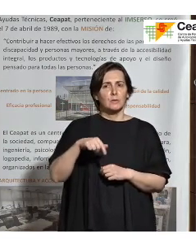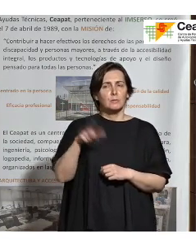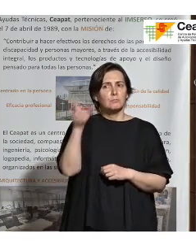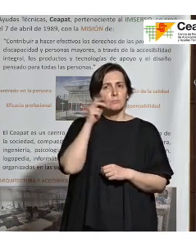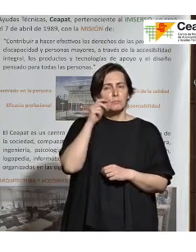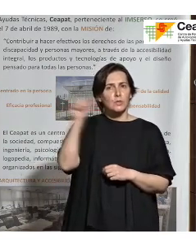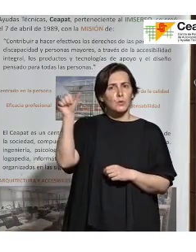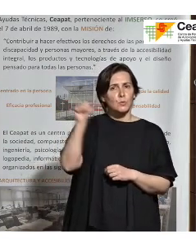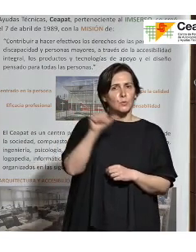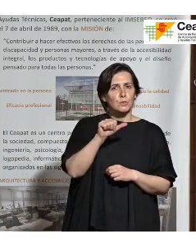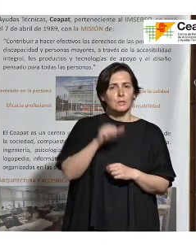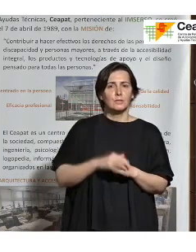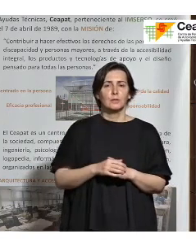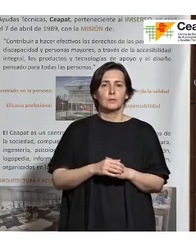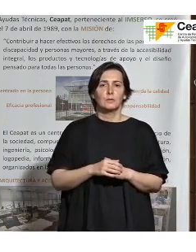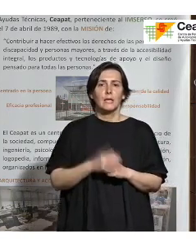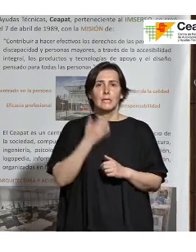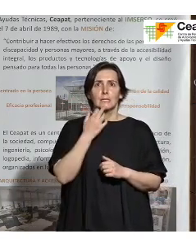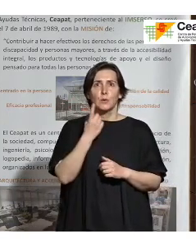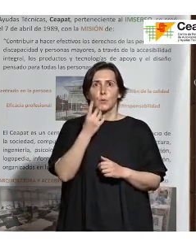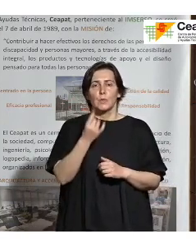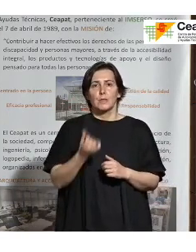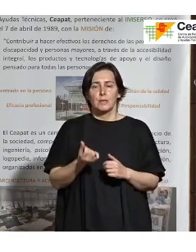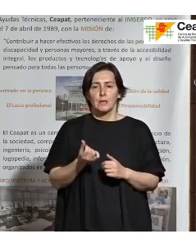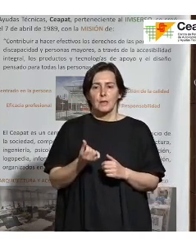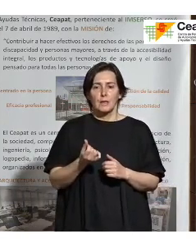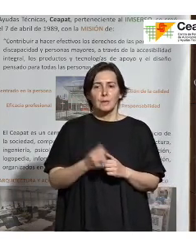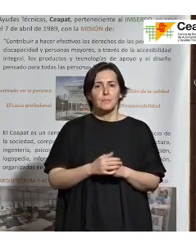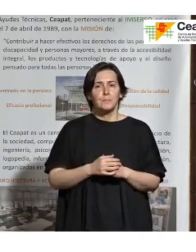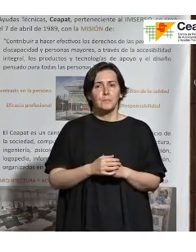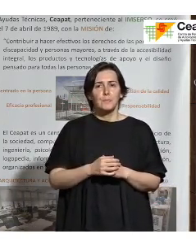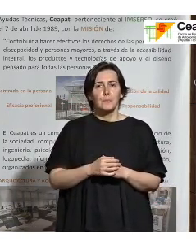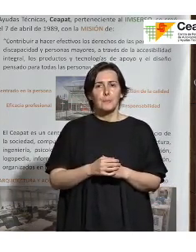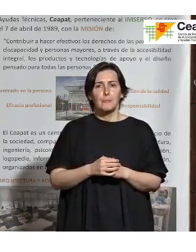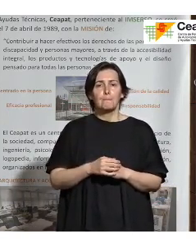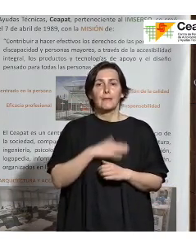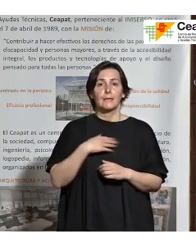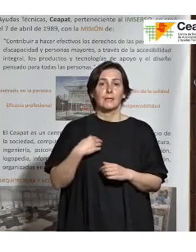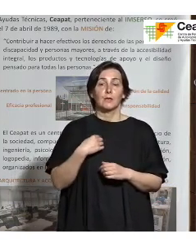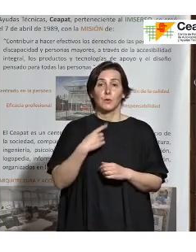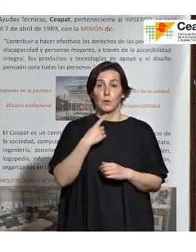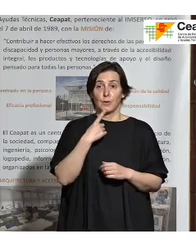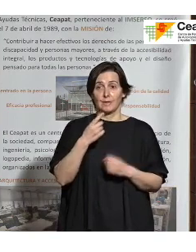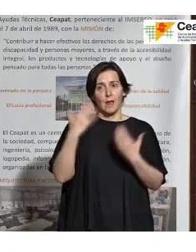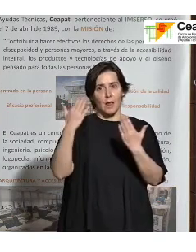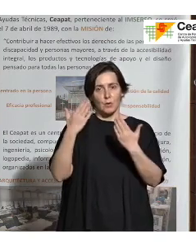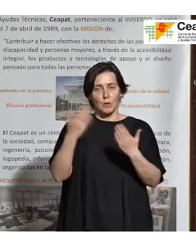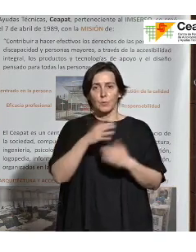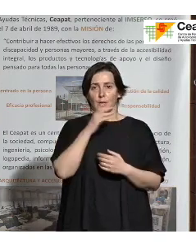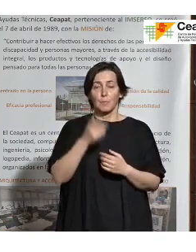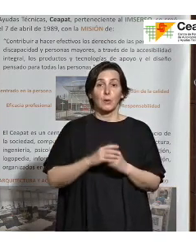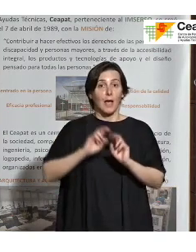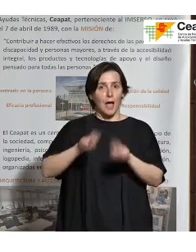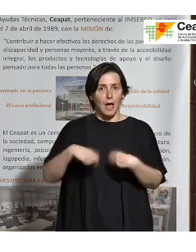decías Lucía es un día yo creo que de celebración quiero daros la enhorabuena porque yo creo que más que una